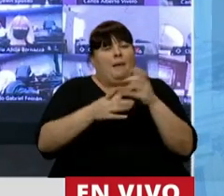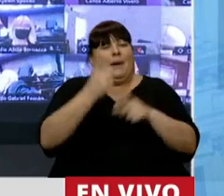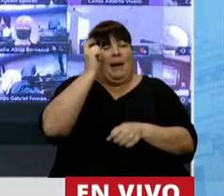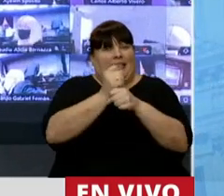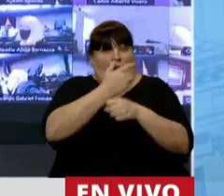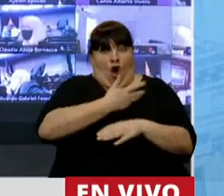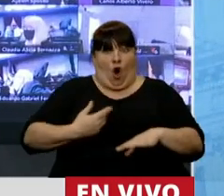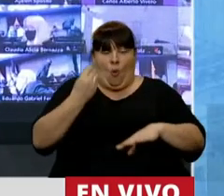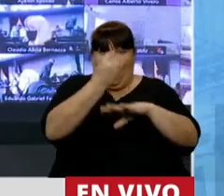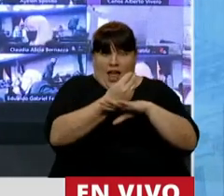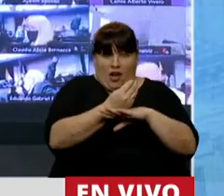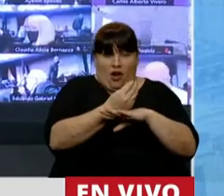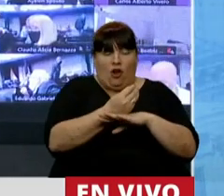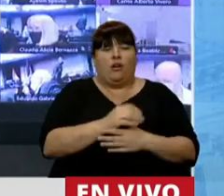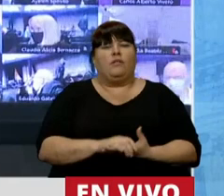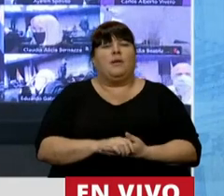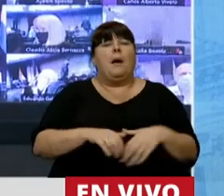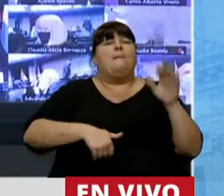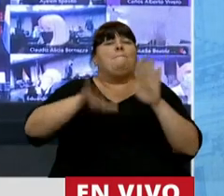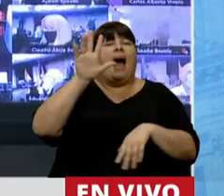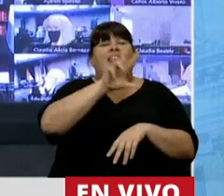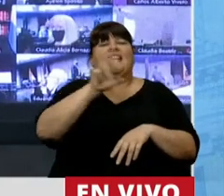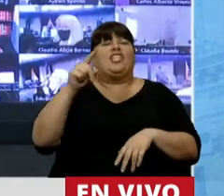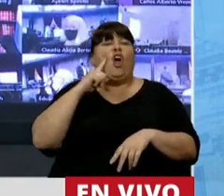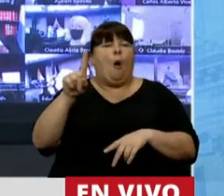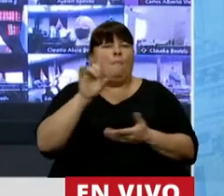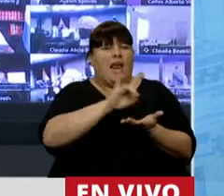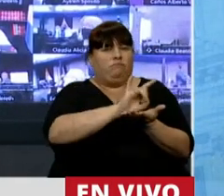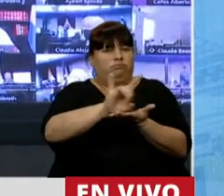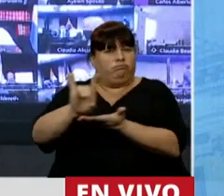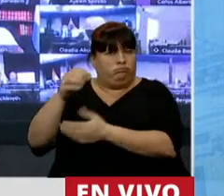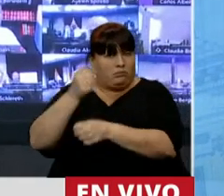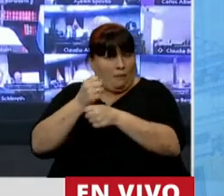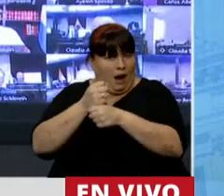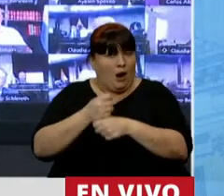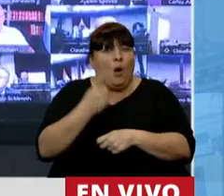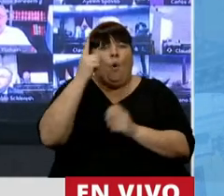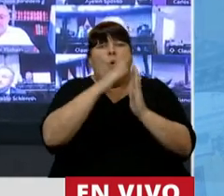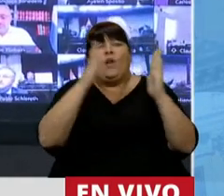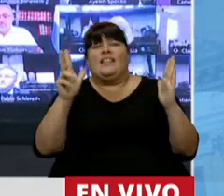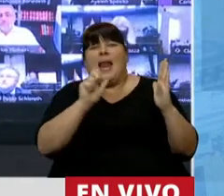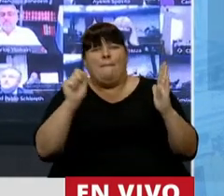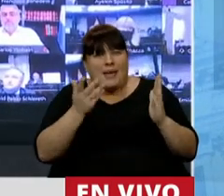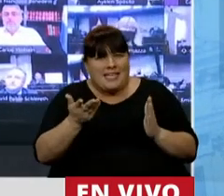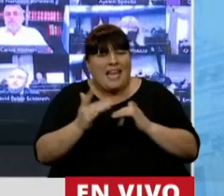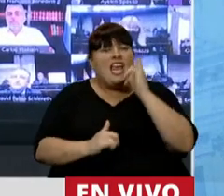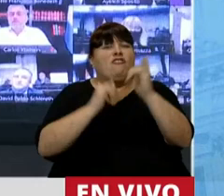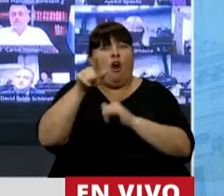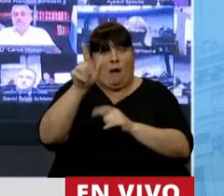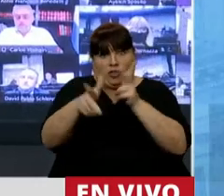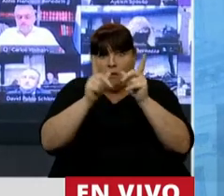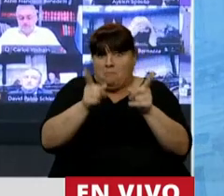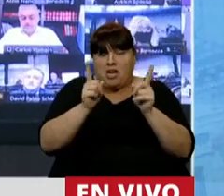desde que gobierna, perdieron más de 300.000 puestos de trabajo en el primer trimestre, datos de